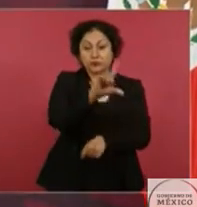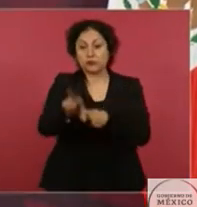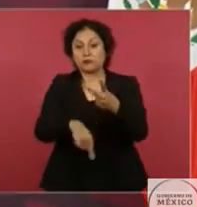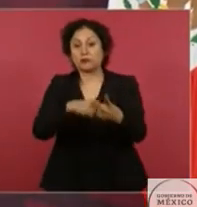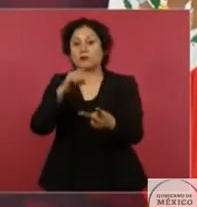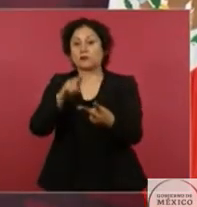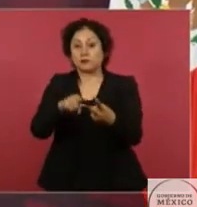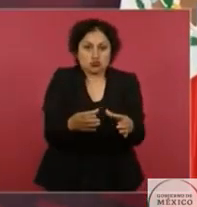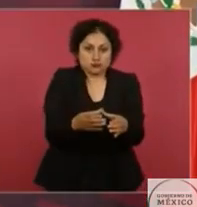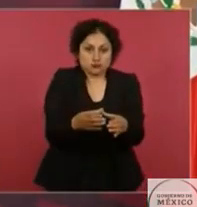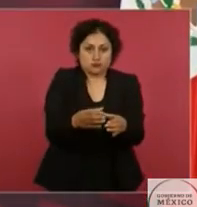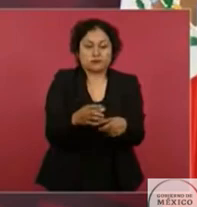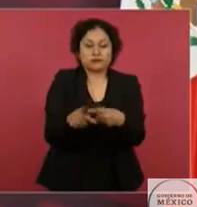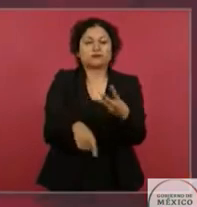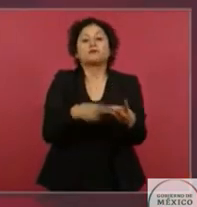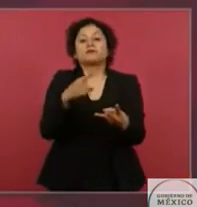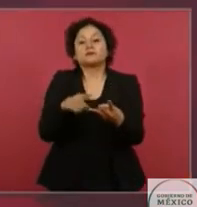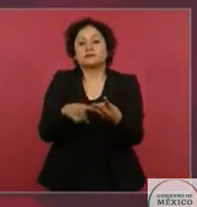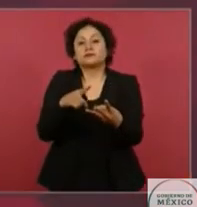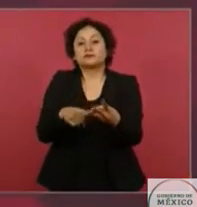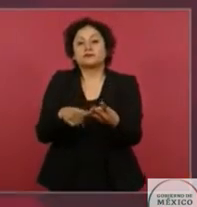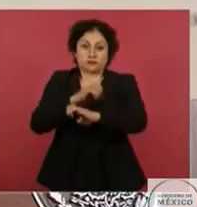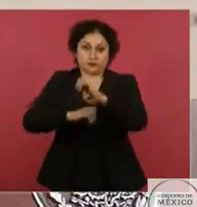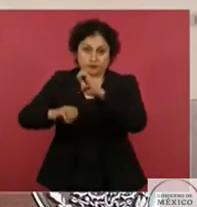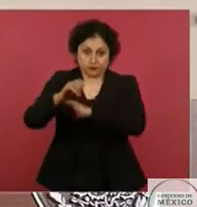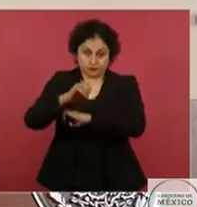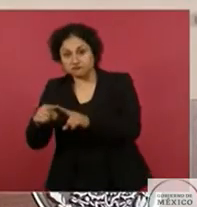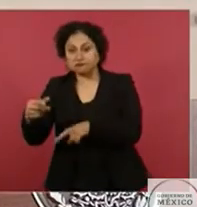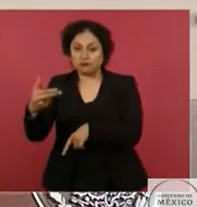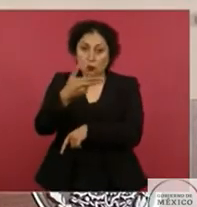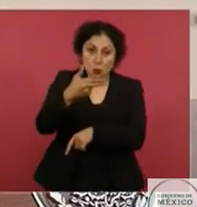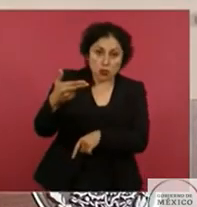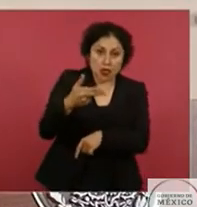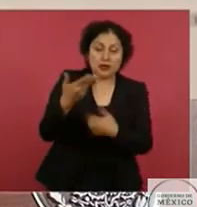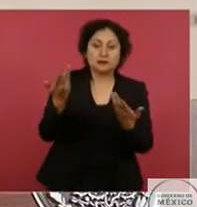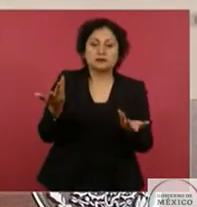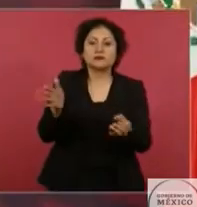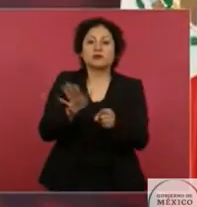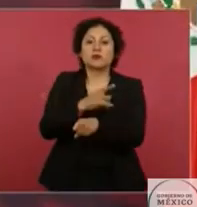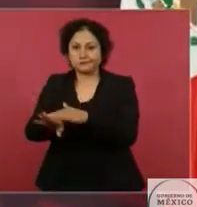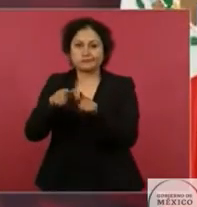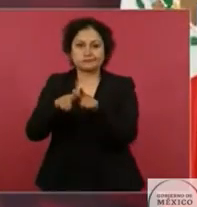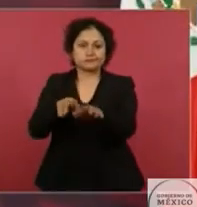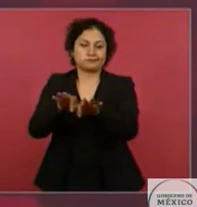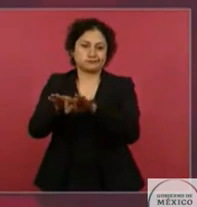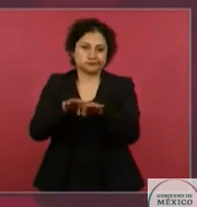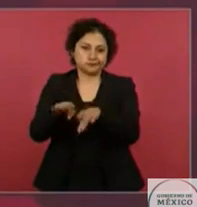los pequeños comercios, tercero, los hoteles, porque son fuentes de trabajo,